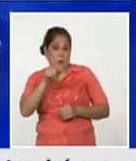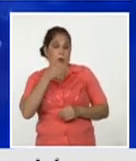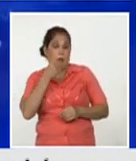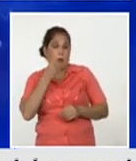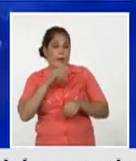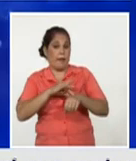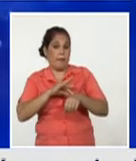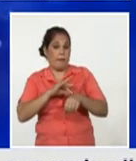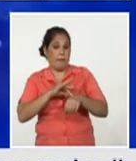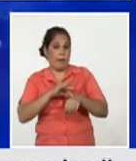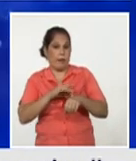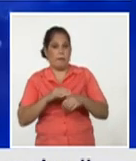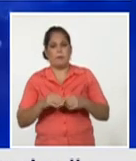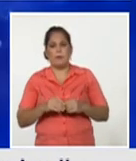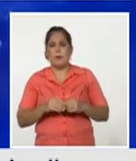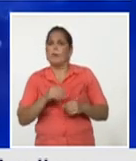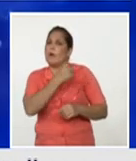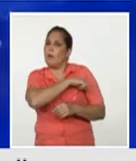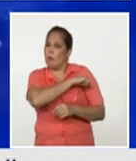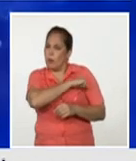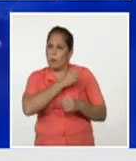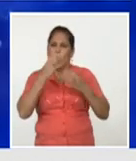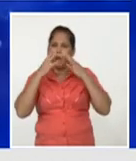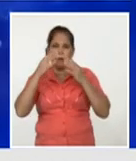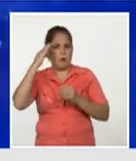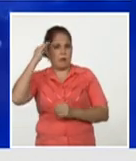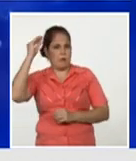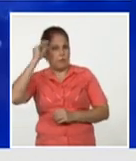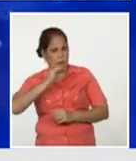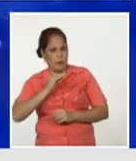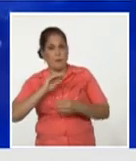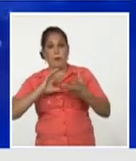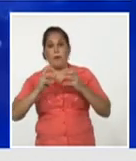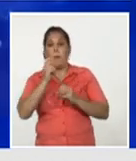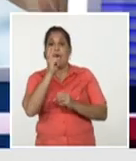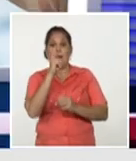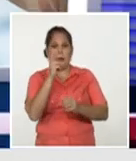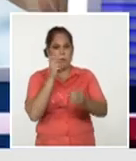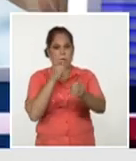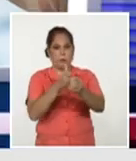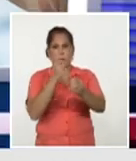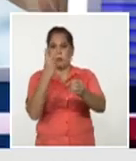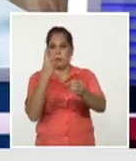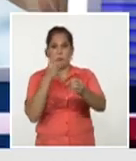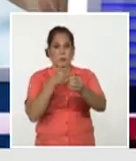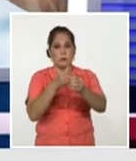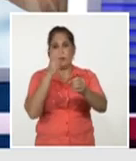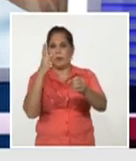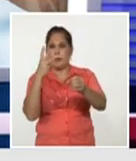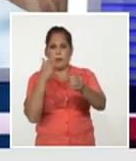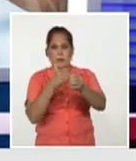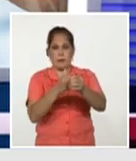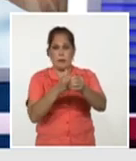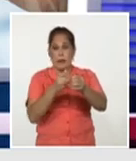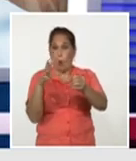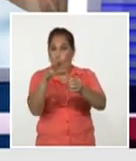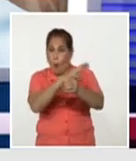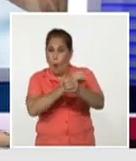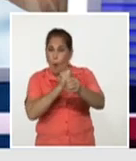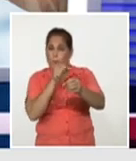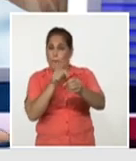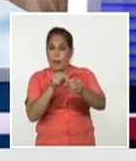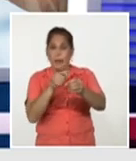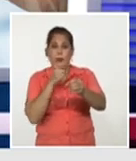mucho más y eso es bueno que la población lo sepa esto es un esquema de tres dosis hasta tanto no se completan las tres dosis del esquema de